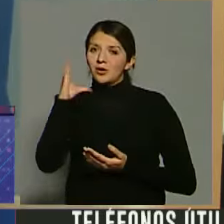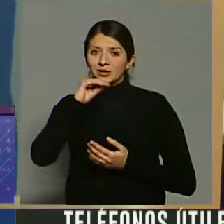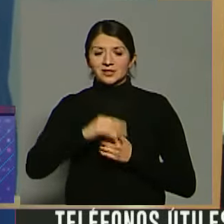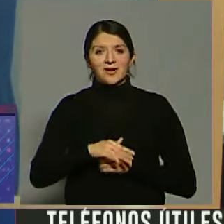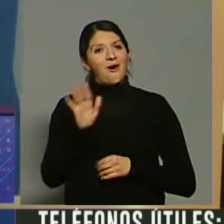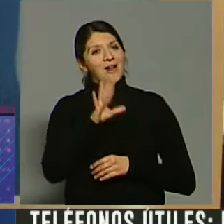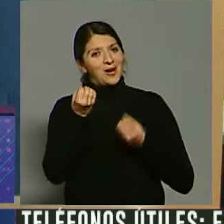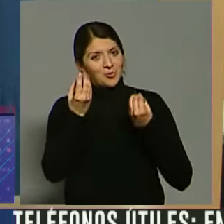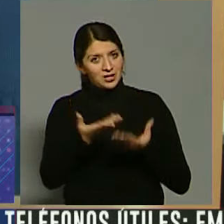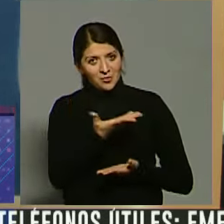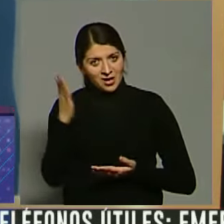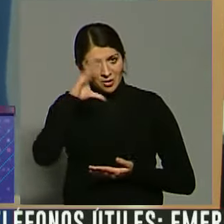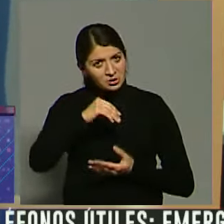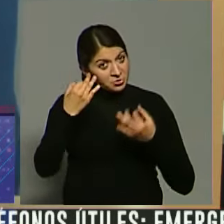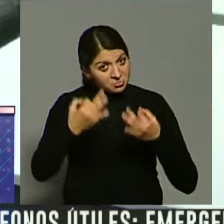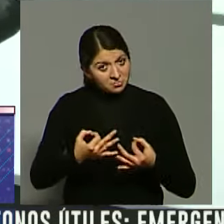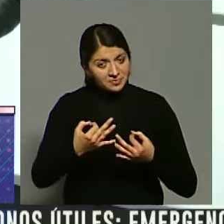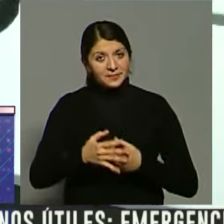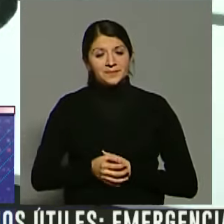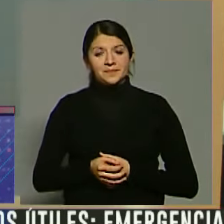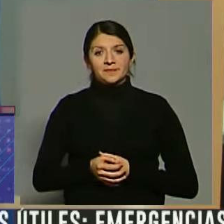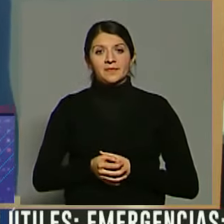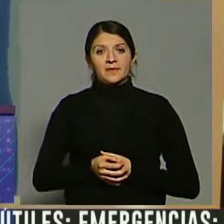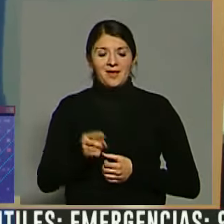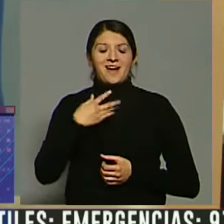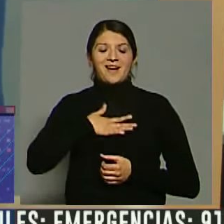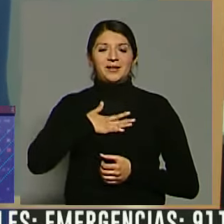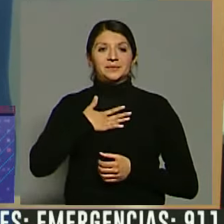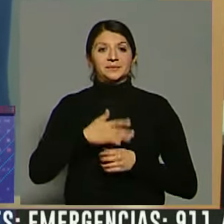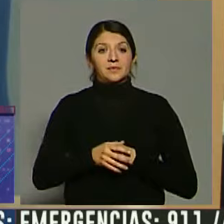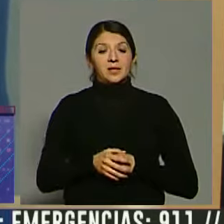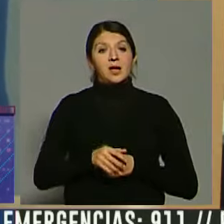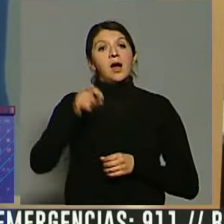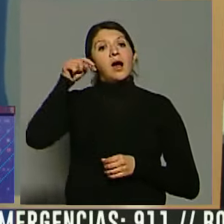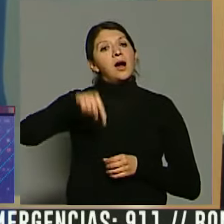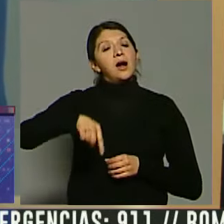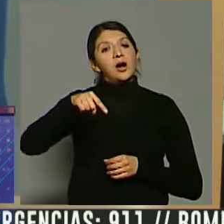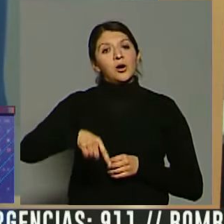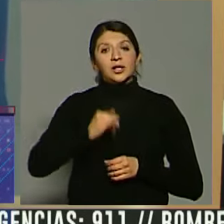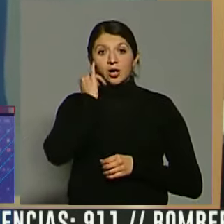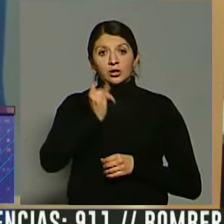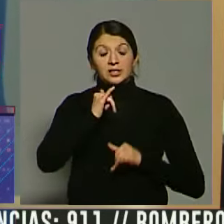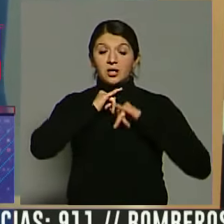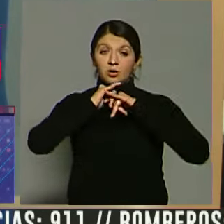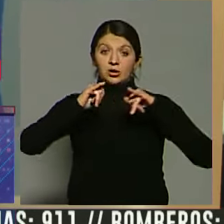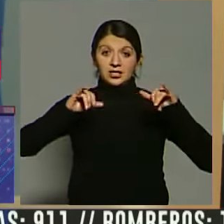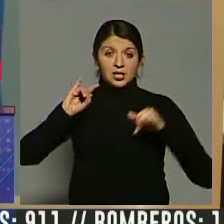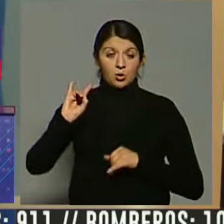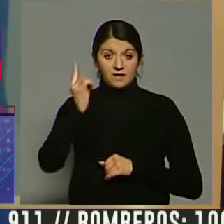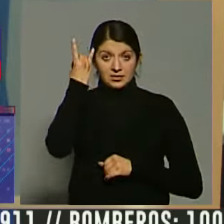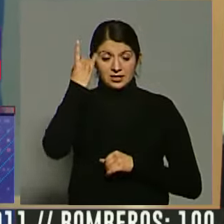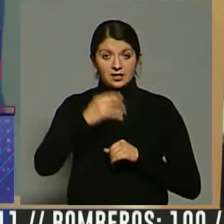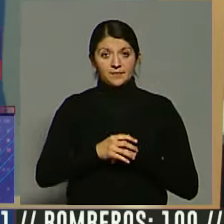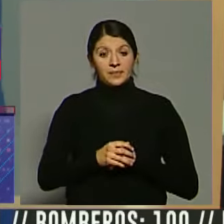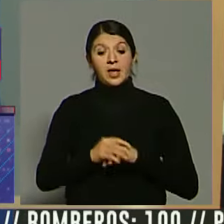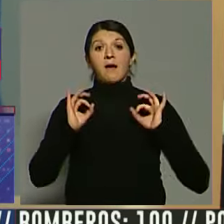Hola chicos, buenas noches, ¿cómo están? ¿Todo bien? muy bien. Bueno, me alegro. Así es, llegó el momento de dar las noticias universitarias. Finalizaron las